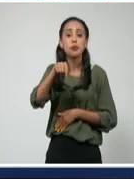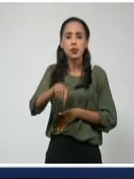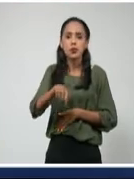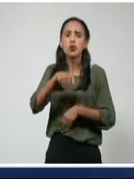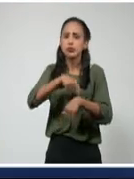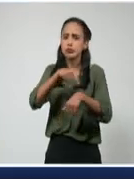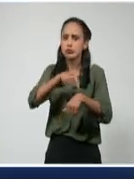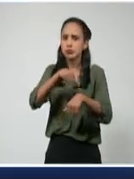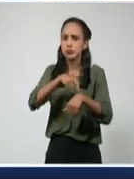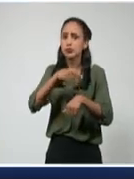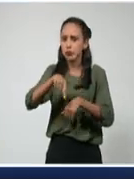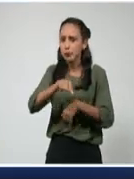citado Decreto Ley, emitirá...